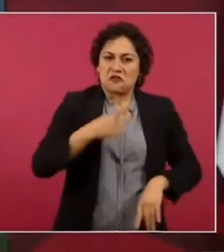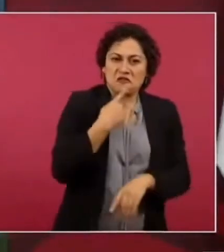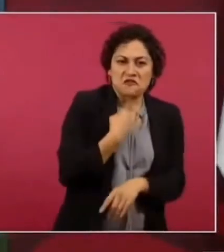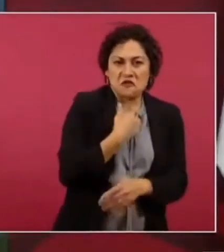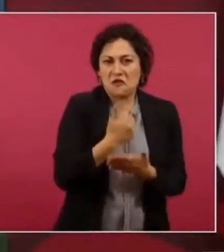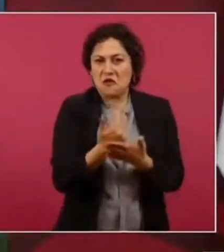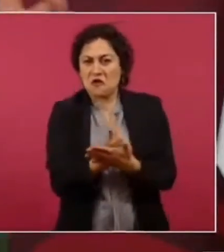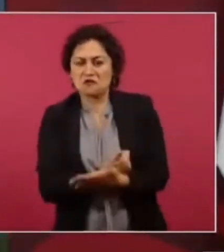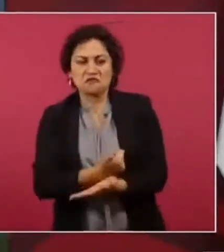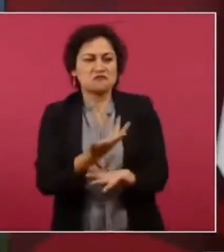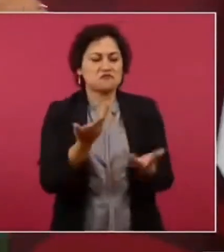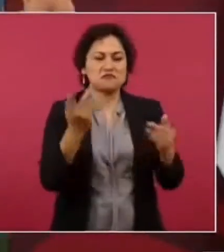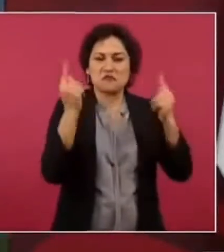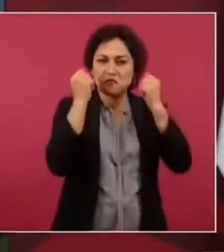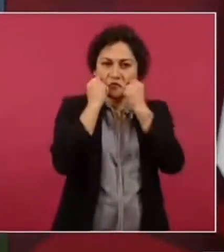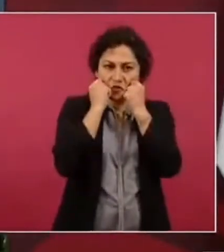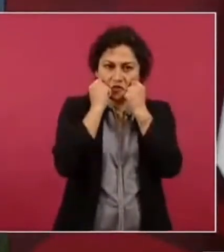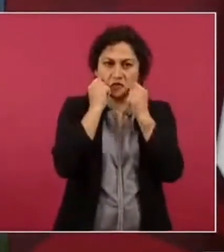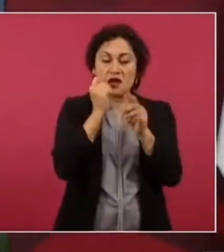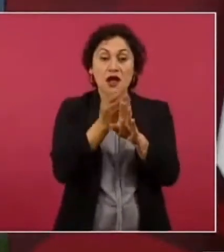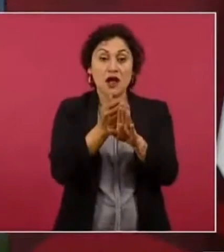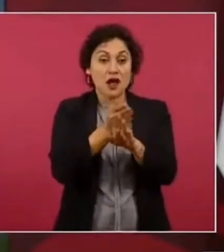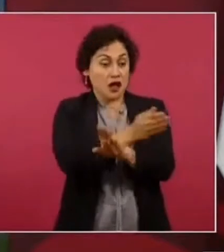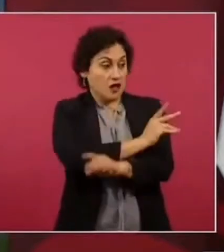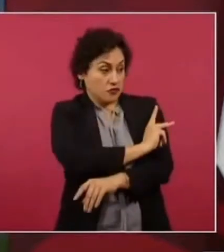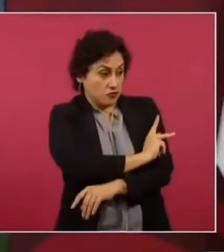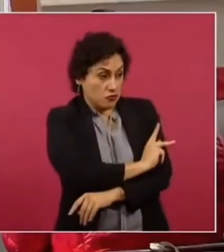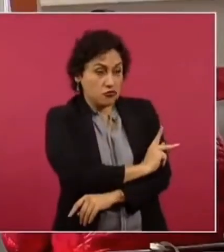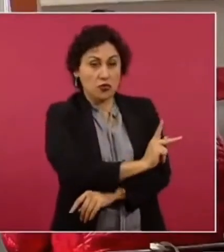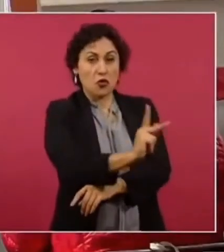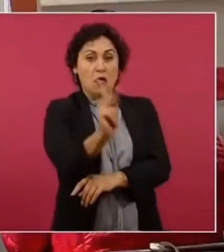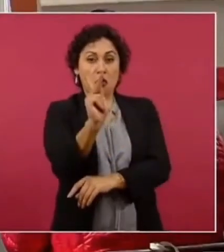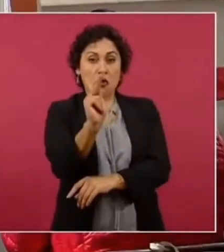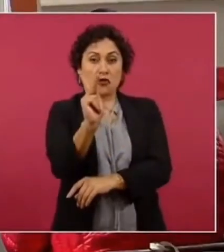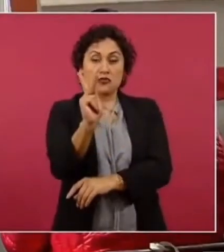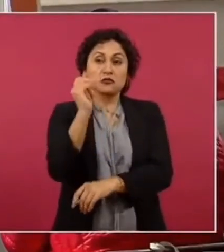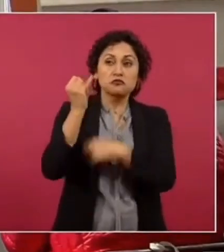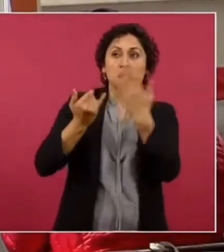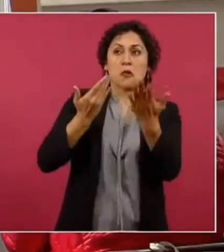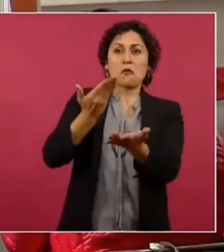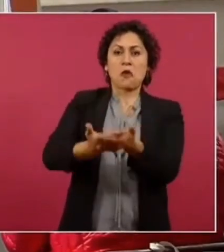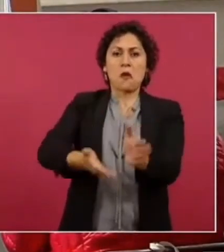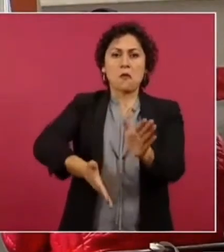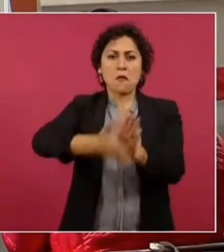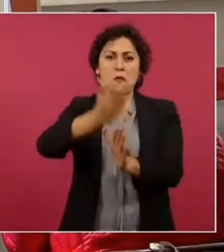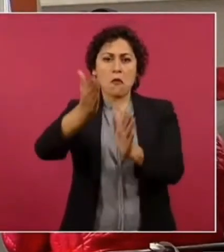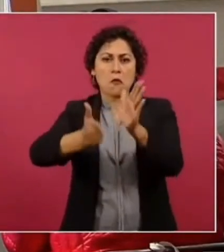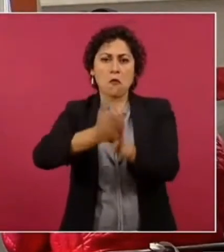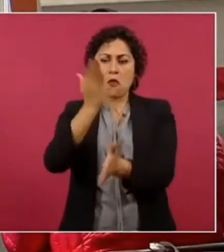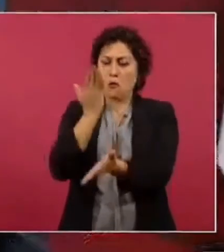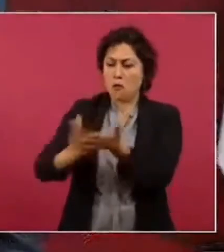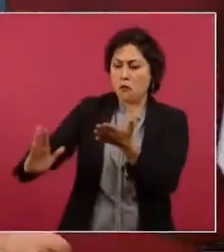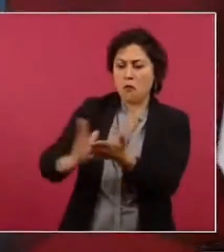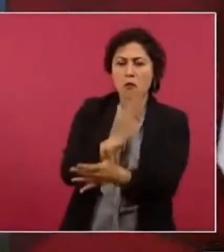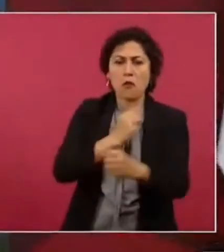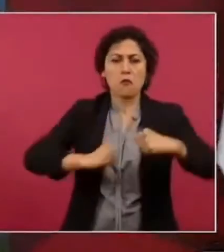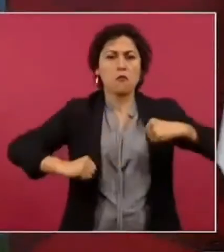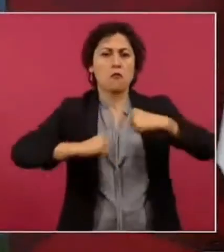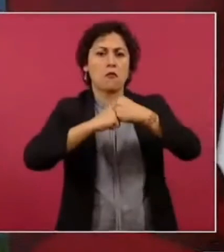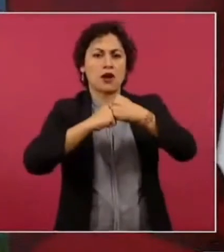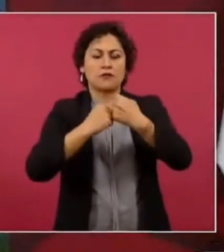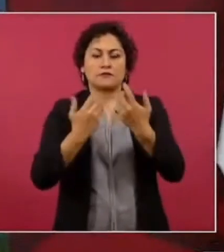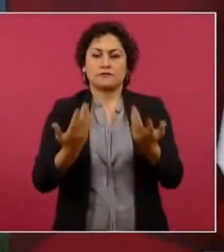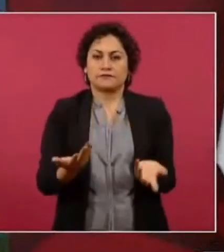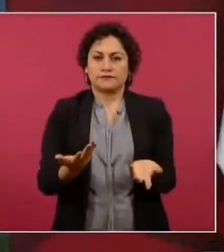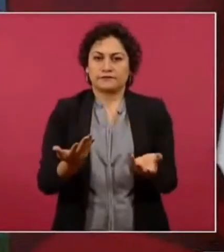el que más propaganda hizo sobre el caso fue el